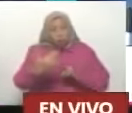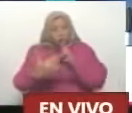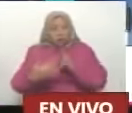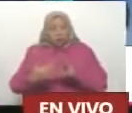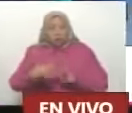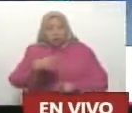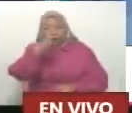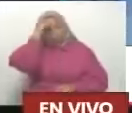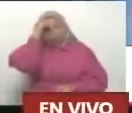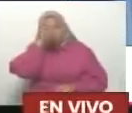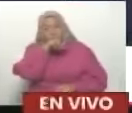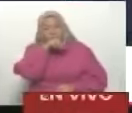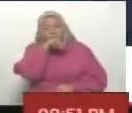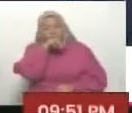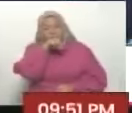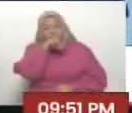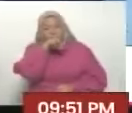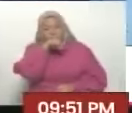aprendió a hablar?